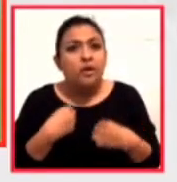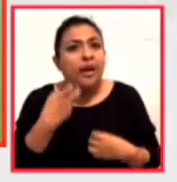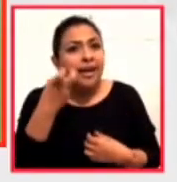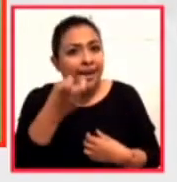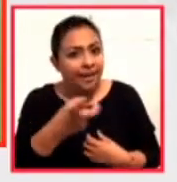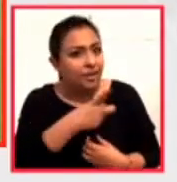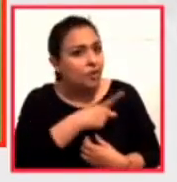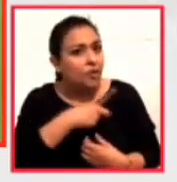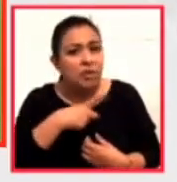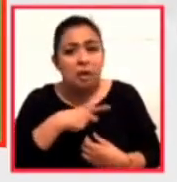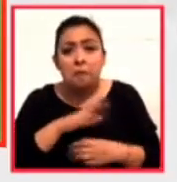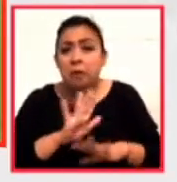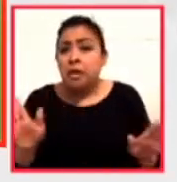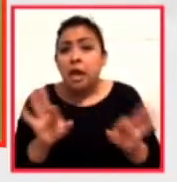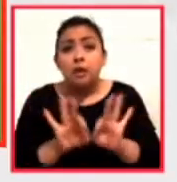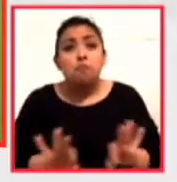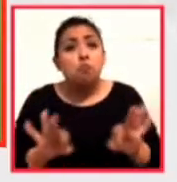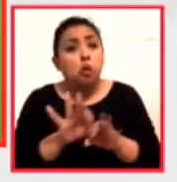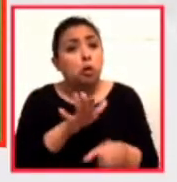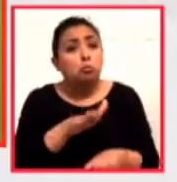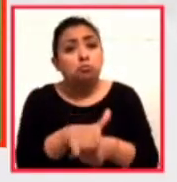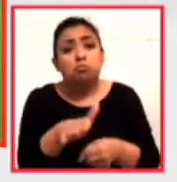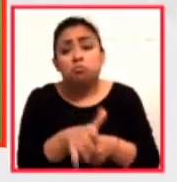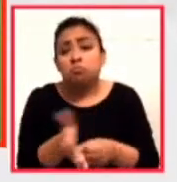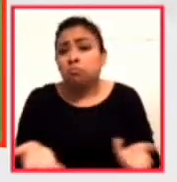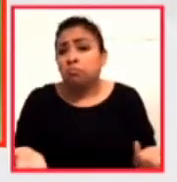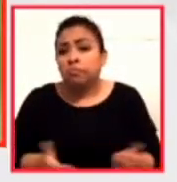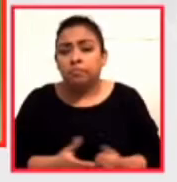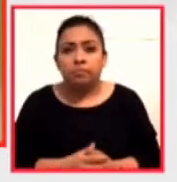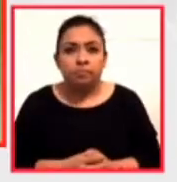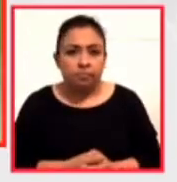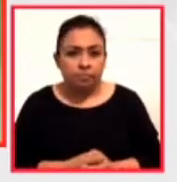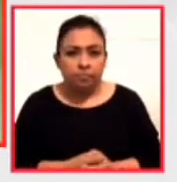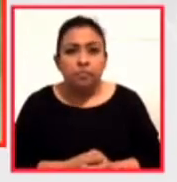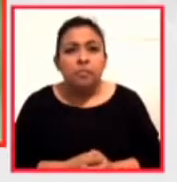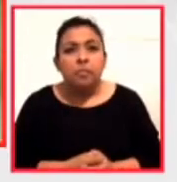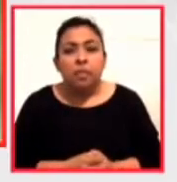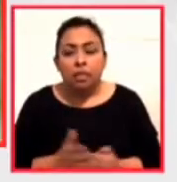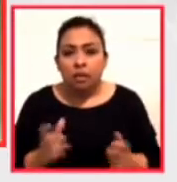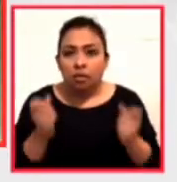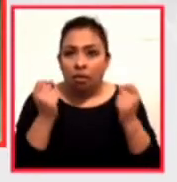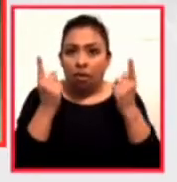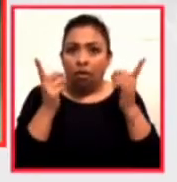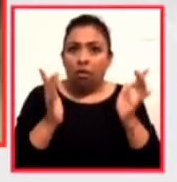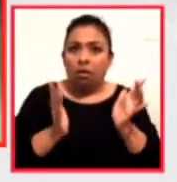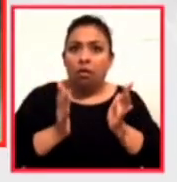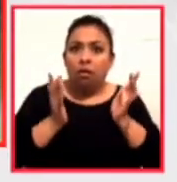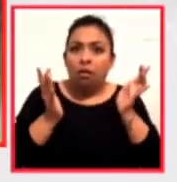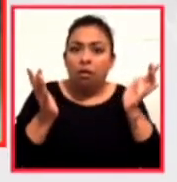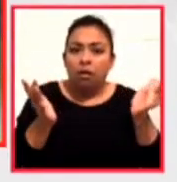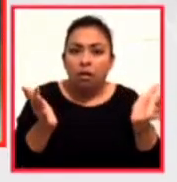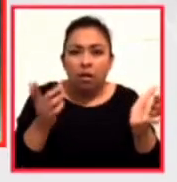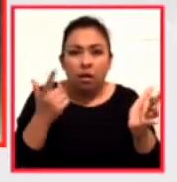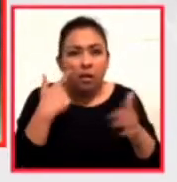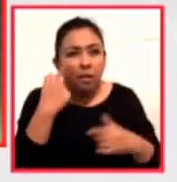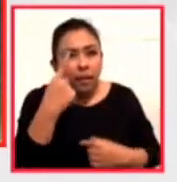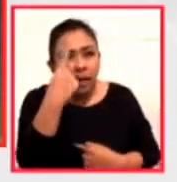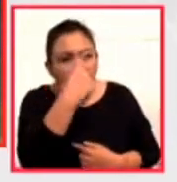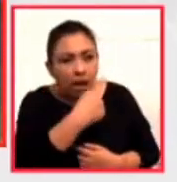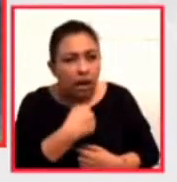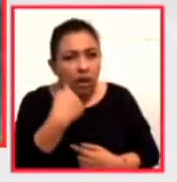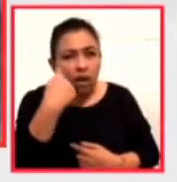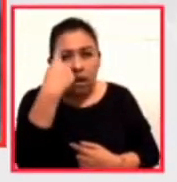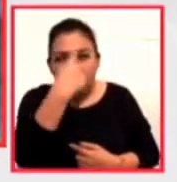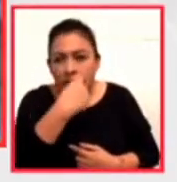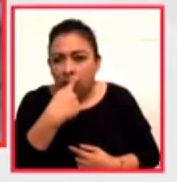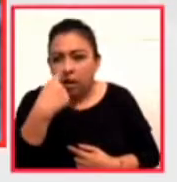ser suficiente, asombro, retrato rostros, lo que